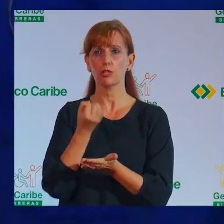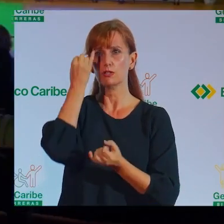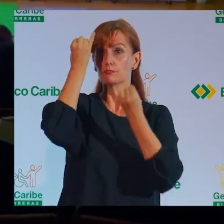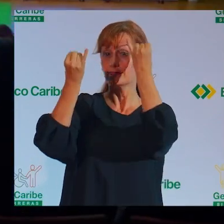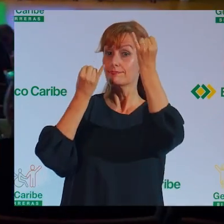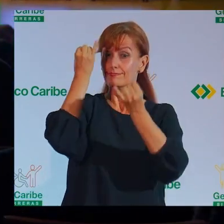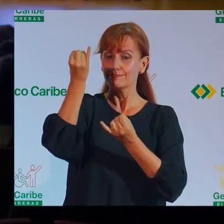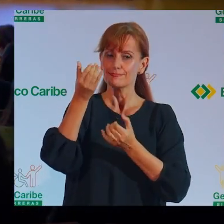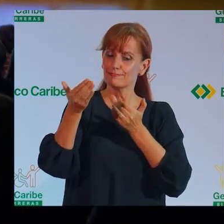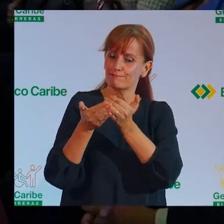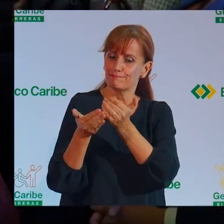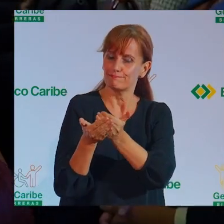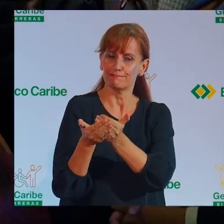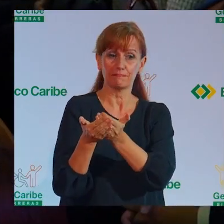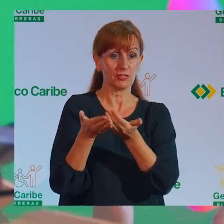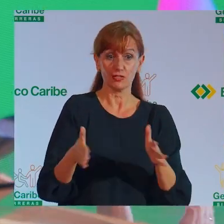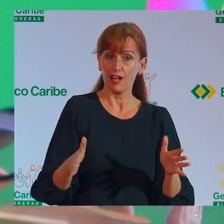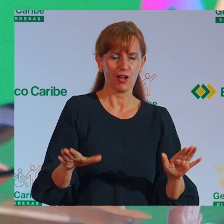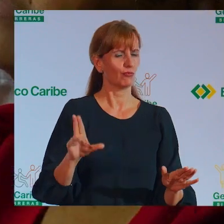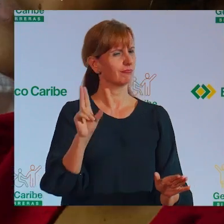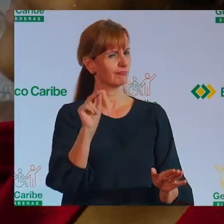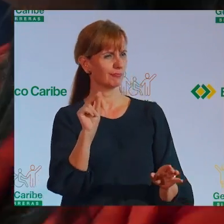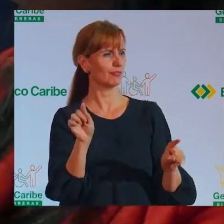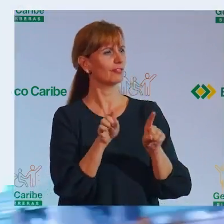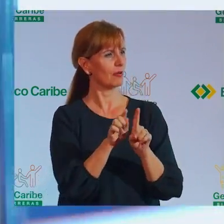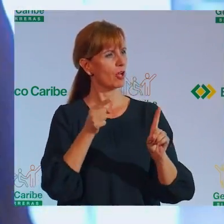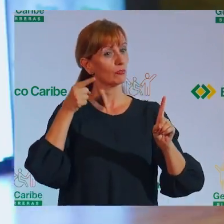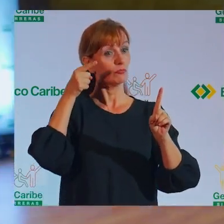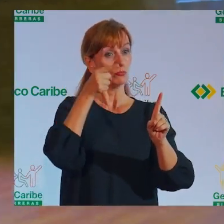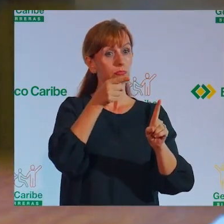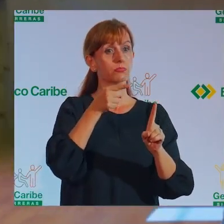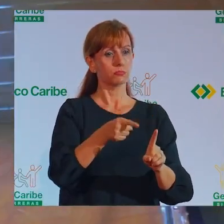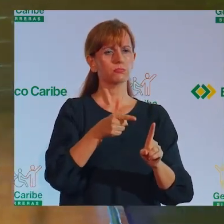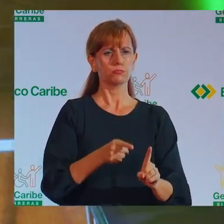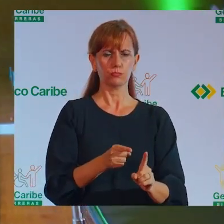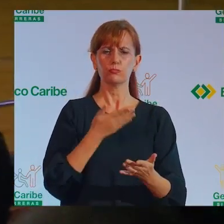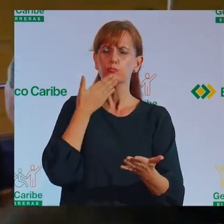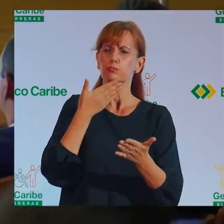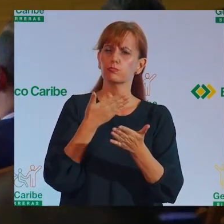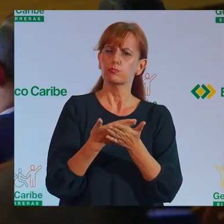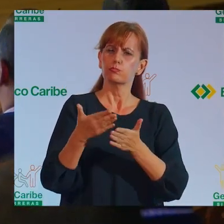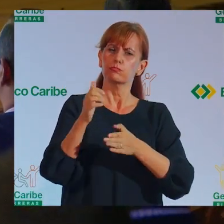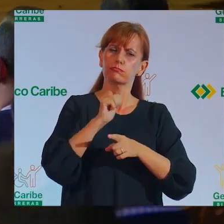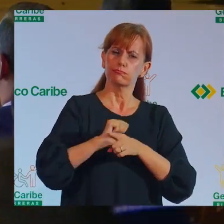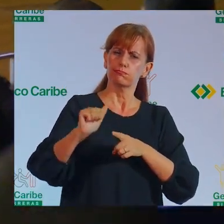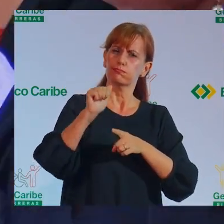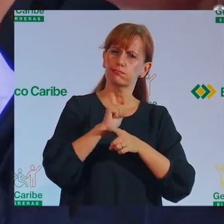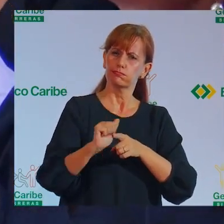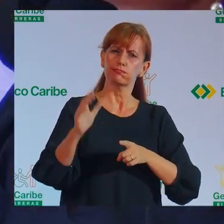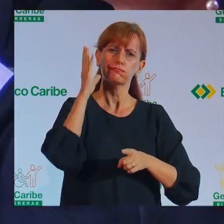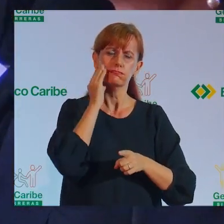y cercanía, sino que marca la pauta y traza buenas prácticas sostenibles